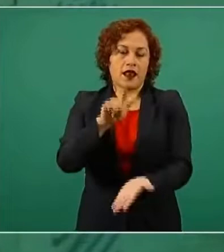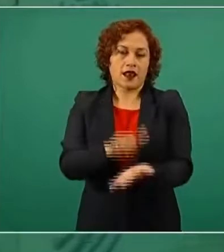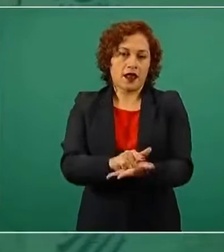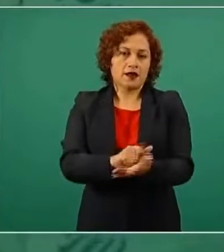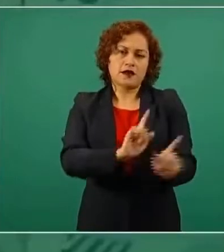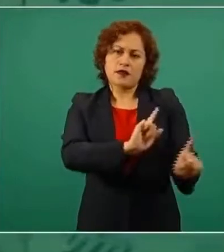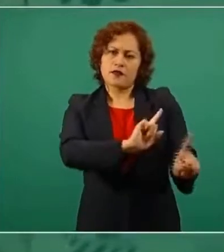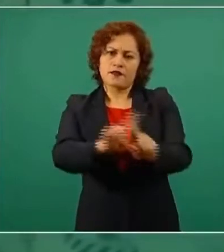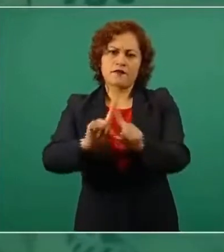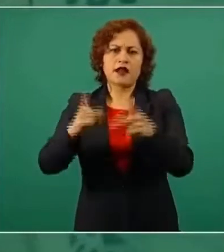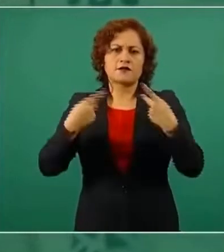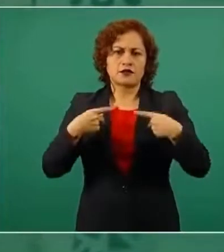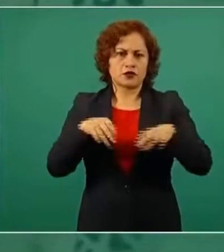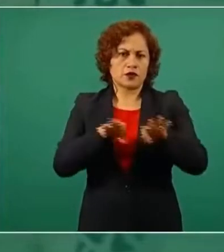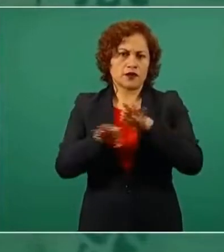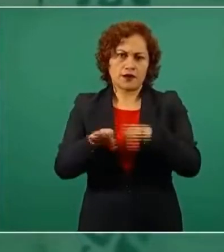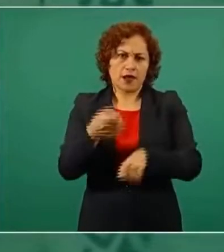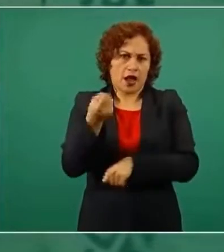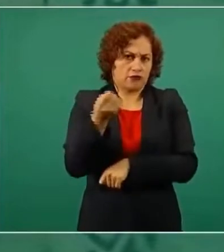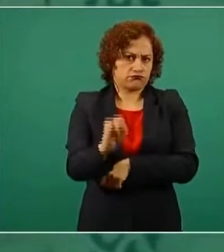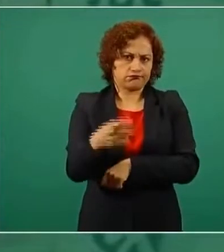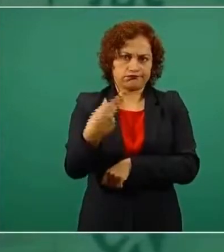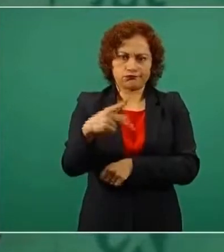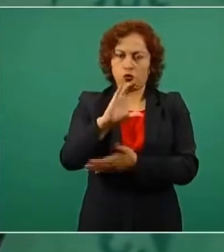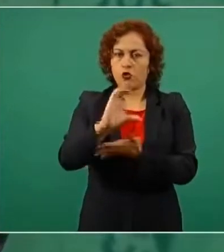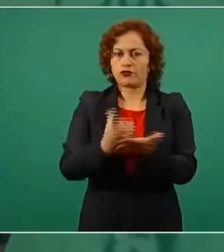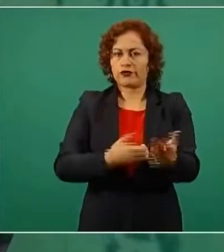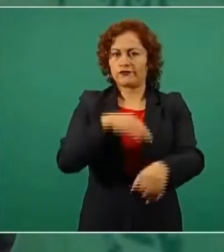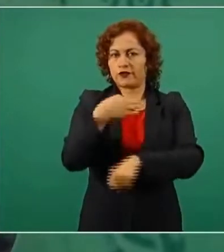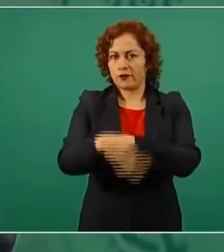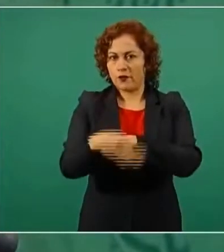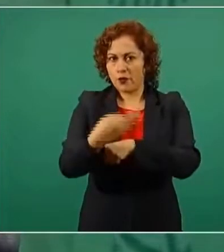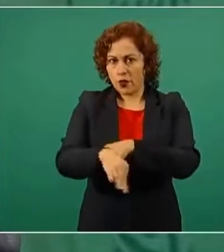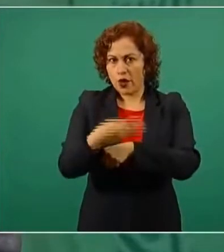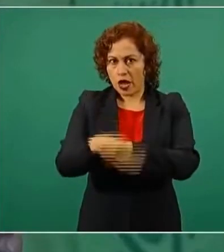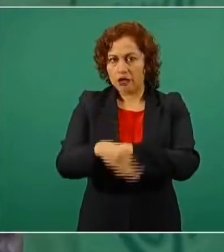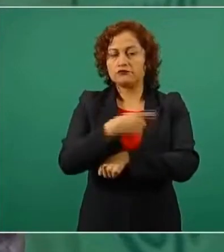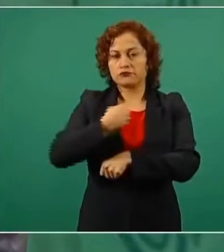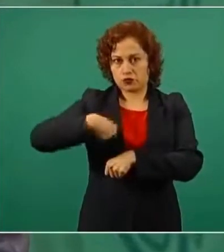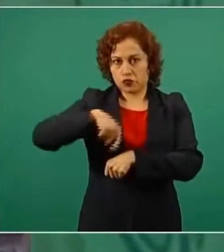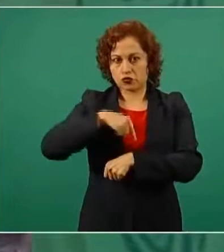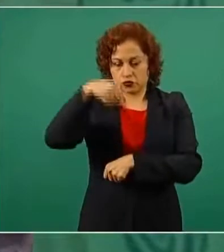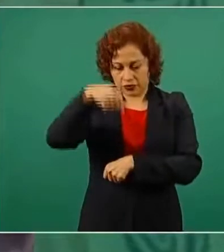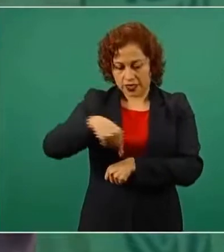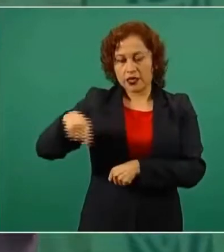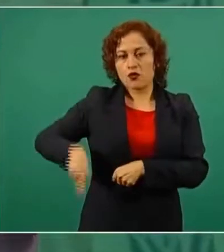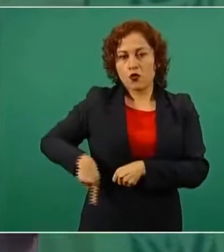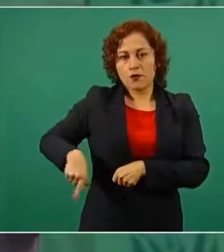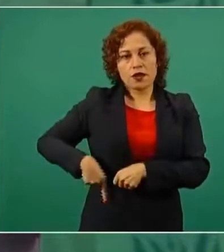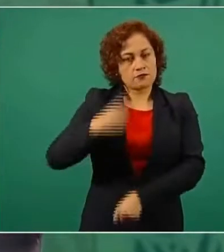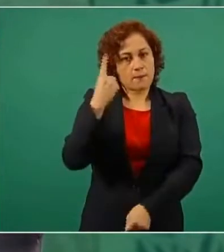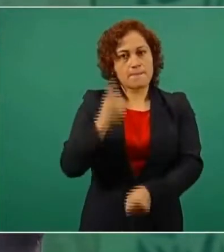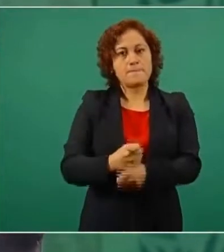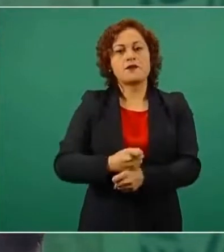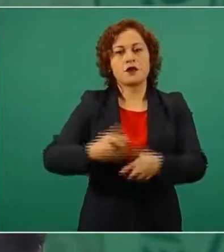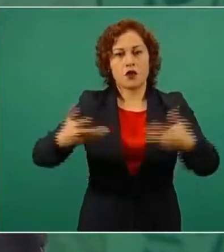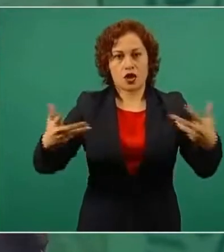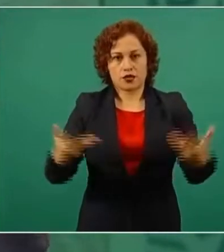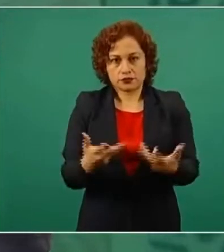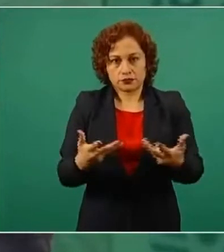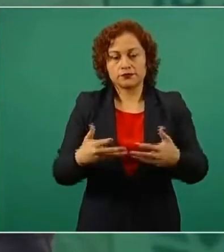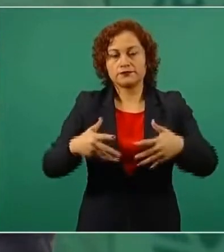esquema, porque tenemos que dar el ejemplo en el gobierno. Entonces,